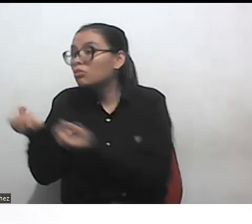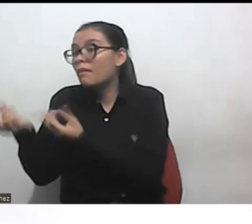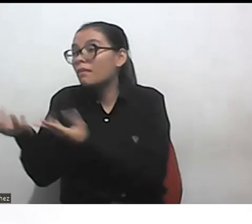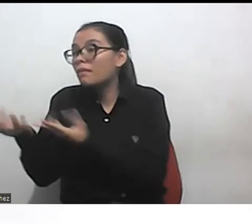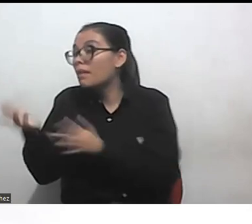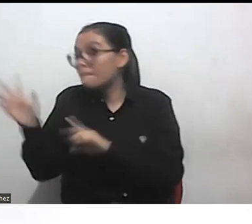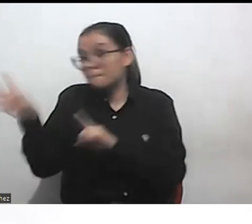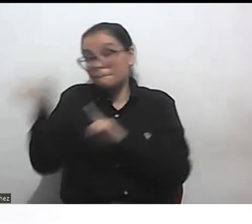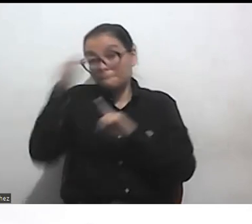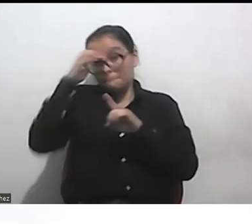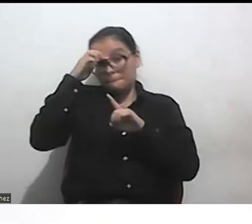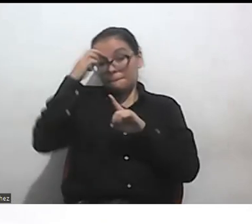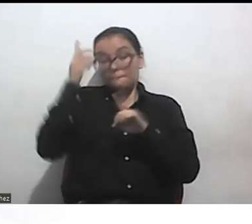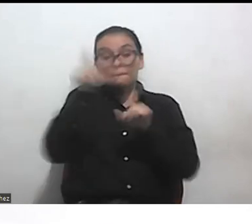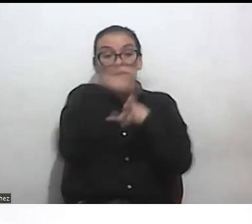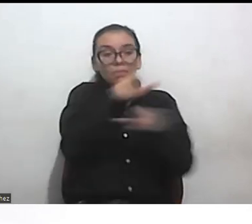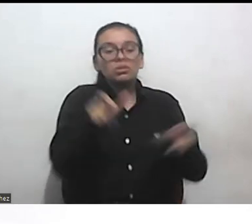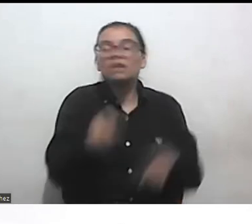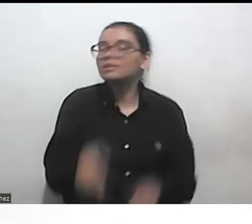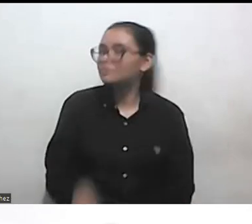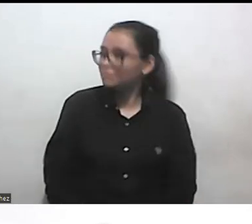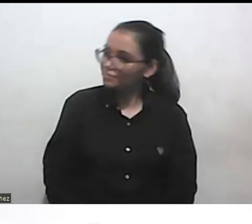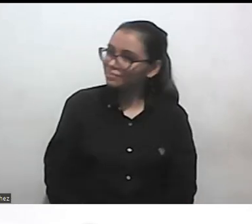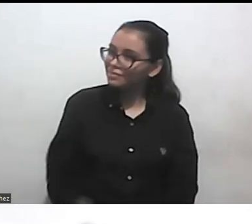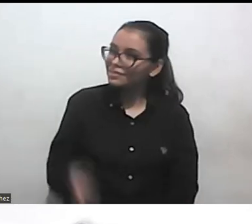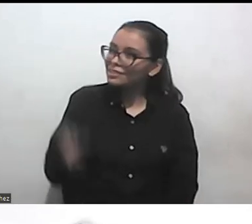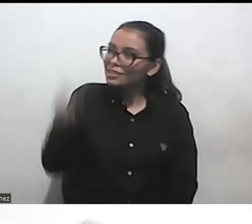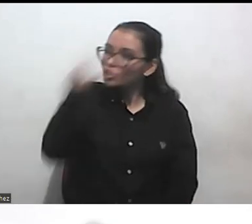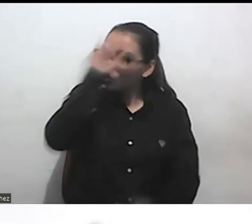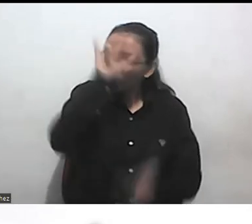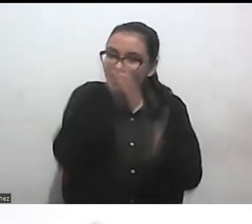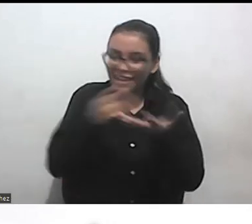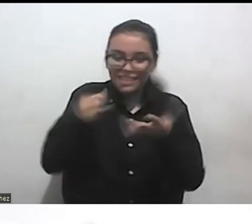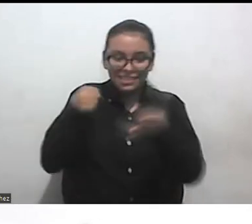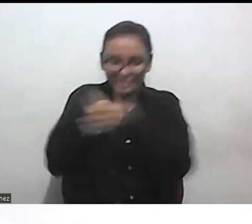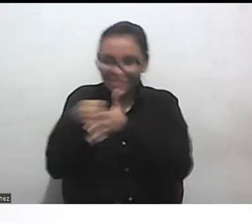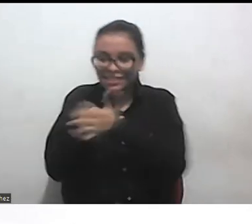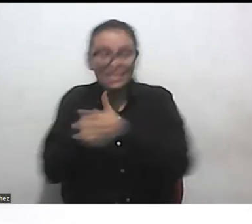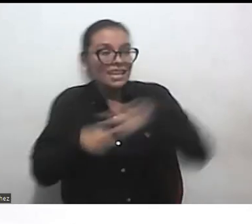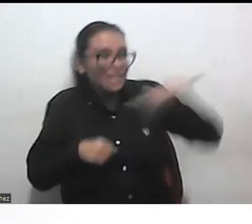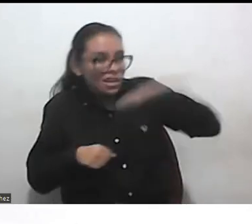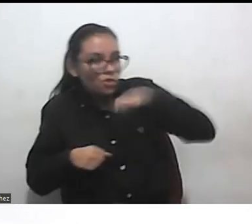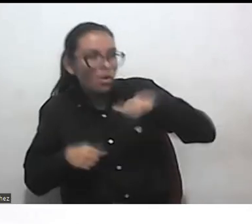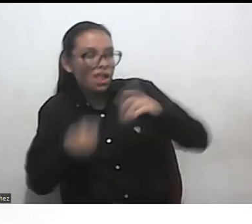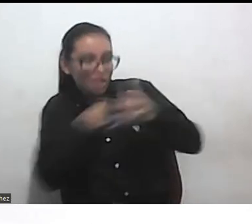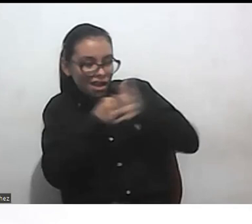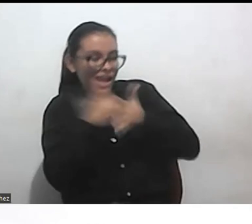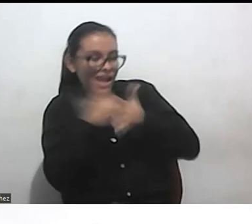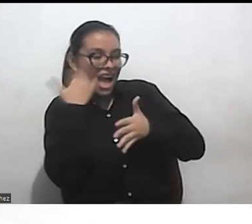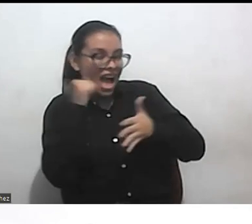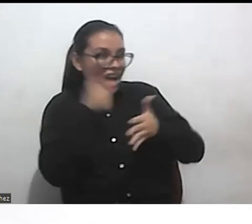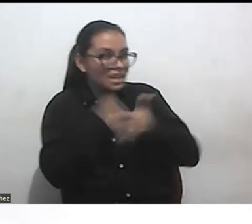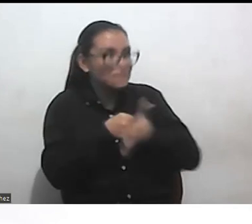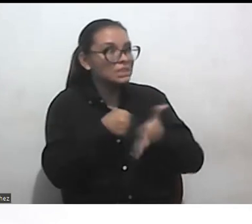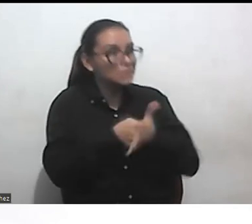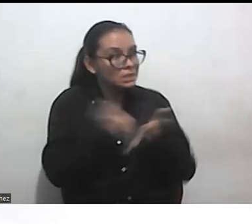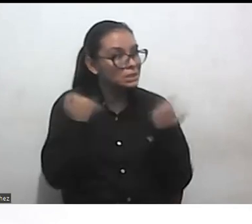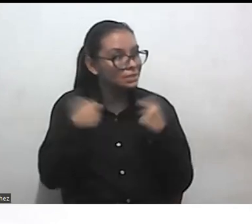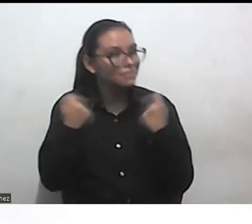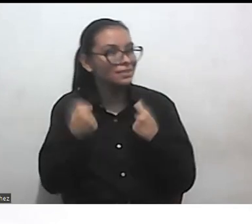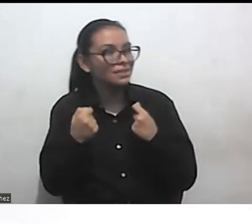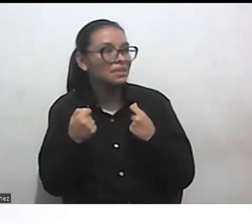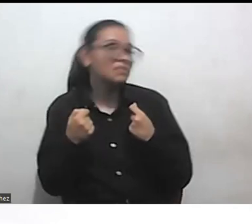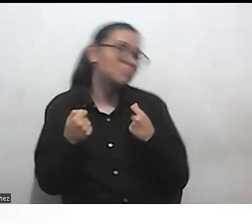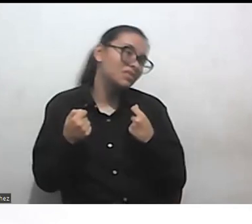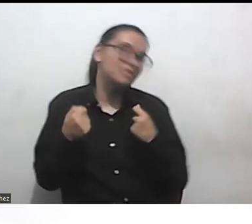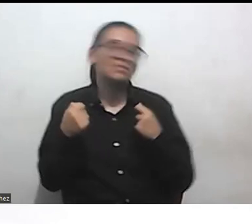considerar que nosotras somos igual activistas e igual de agarrías que ellas pero pues no vamos a estar así